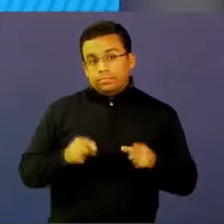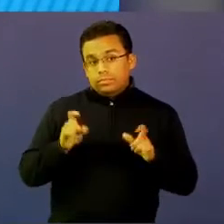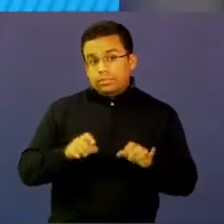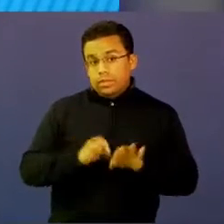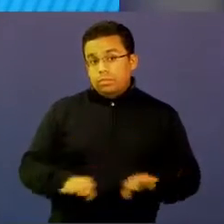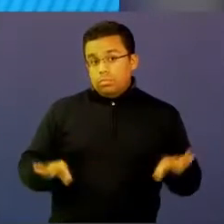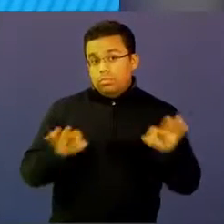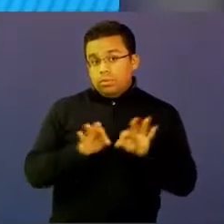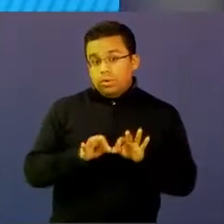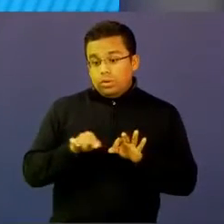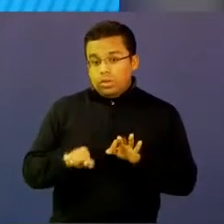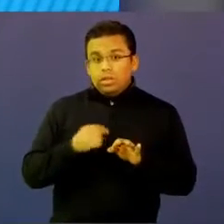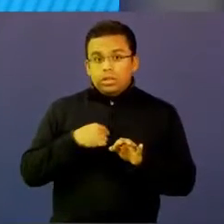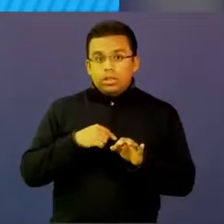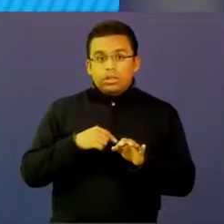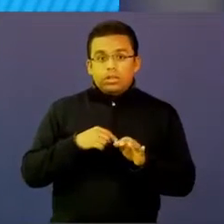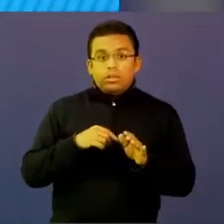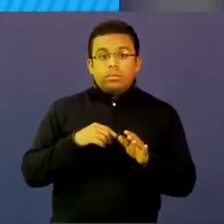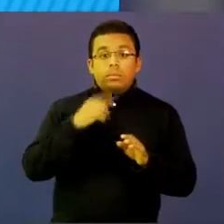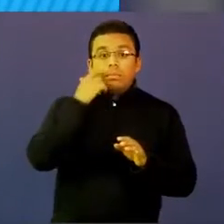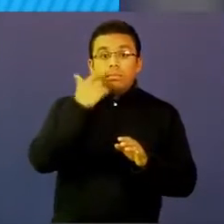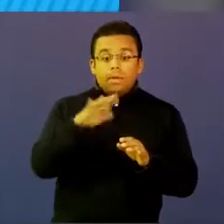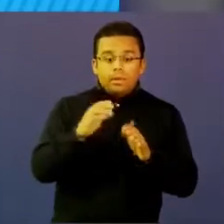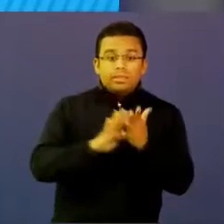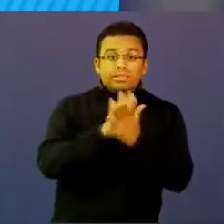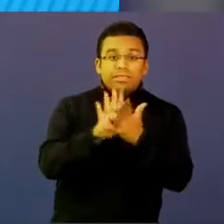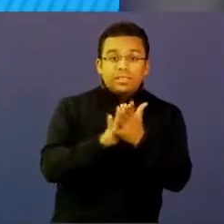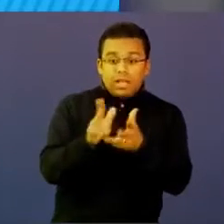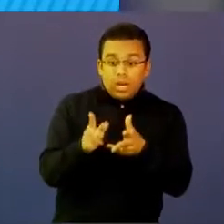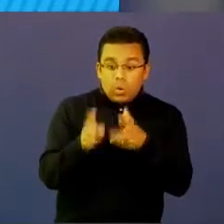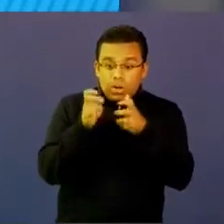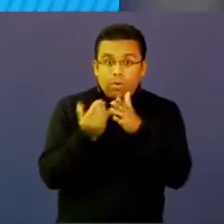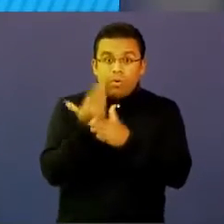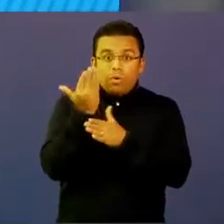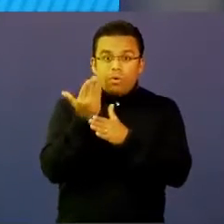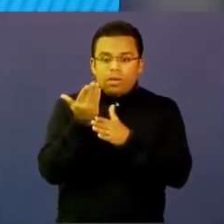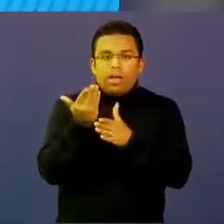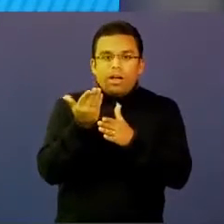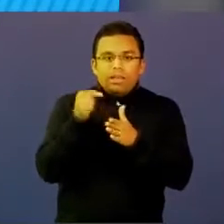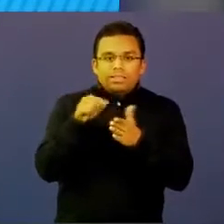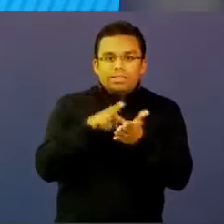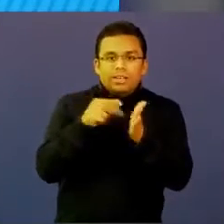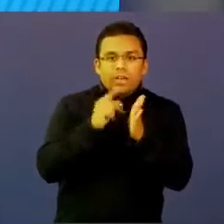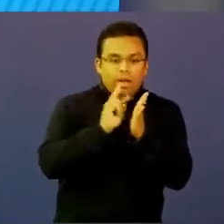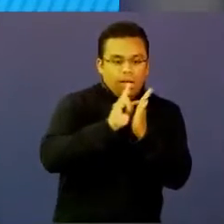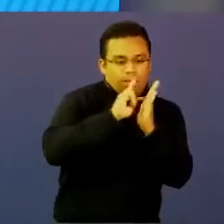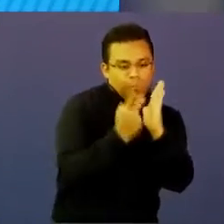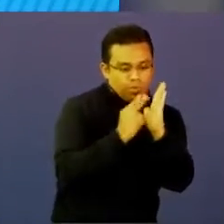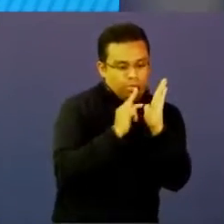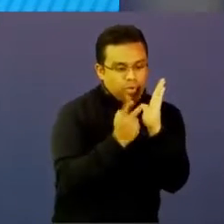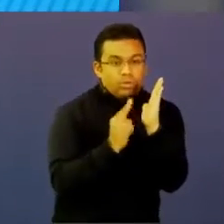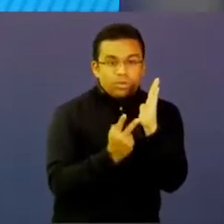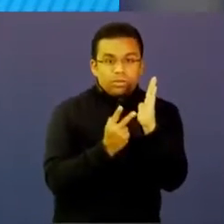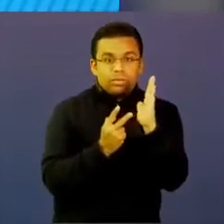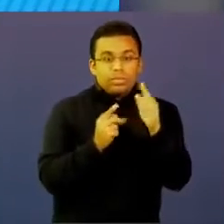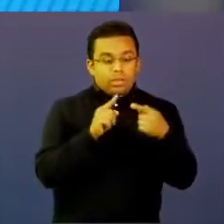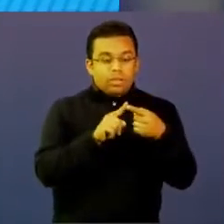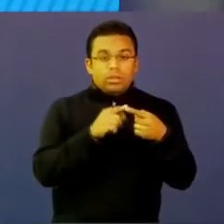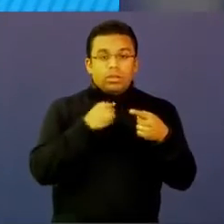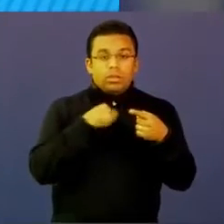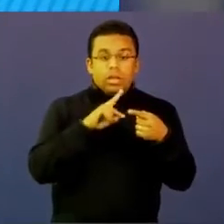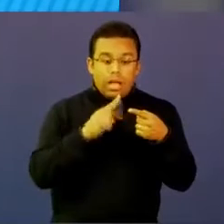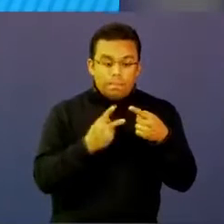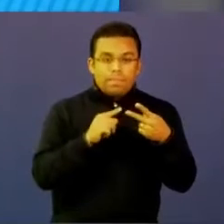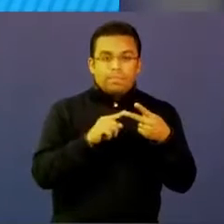poder modificar estructuras, relaciones y contenidos. Parecen tres conceptos muy fuertes, muy grandes, pero